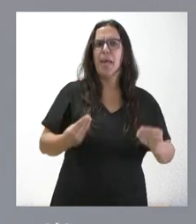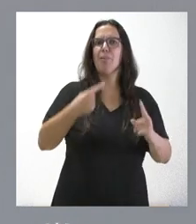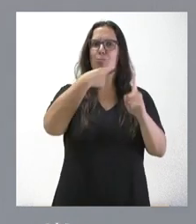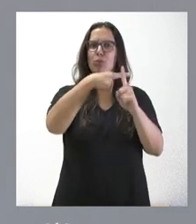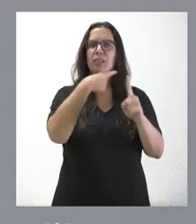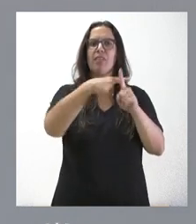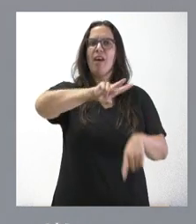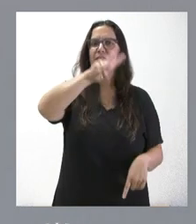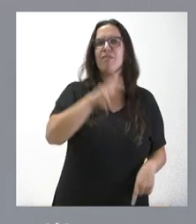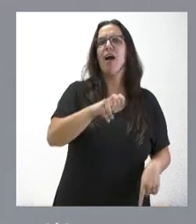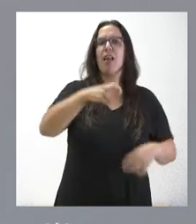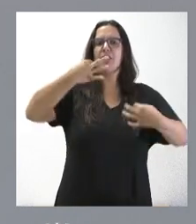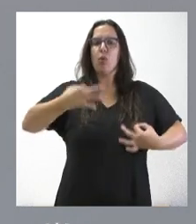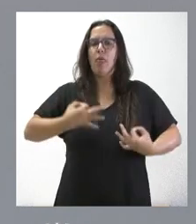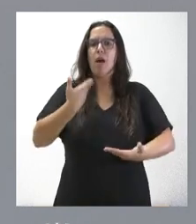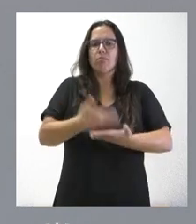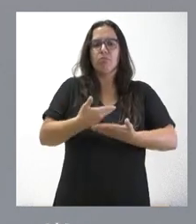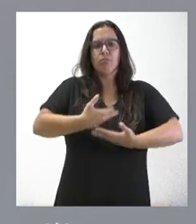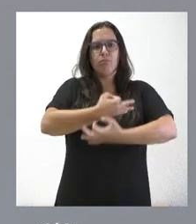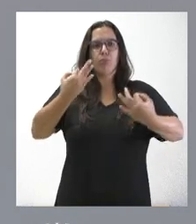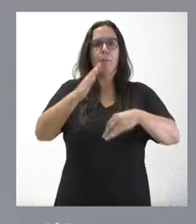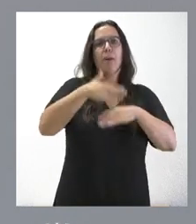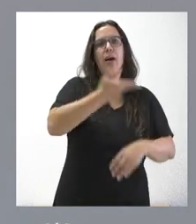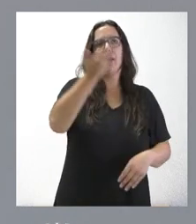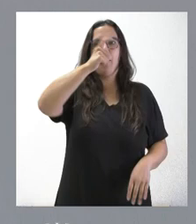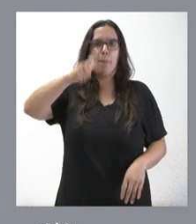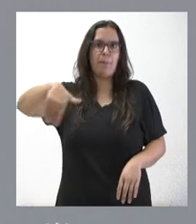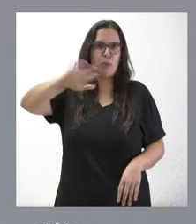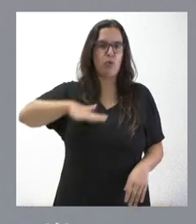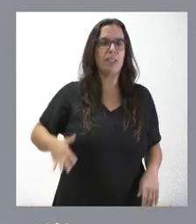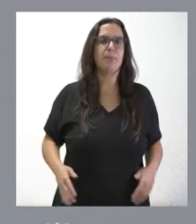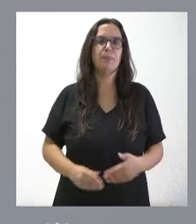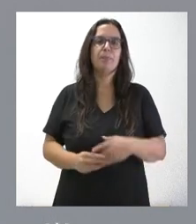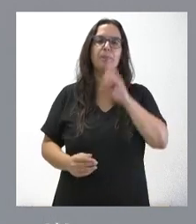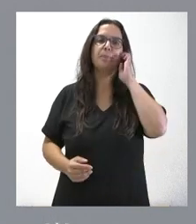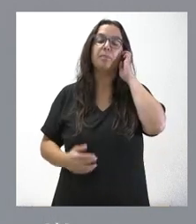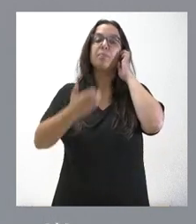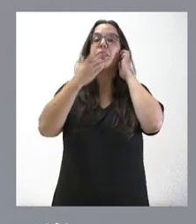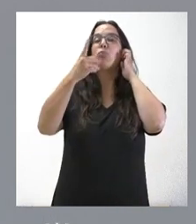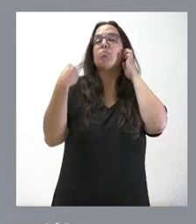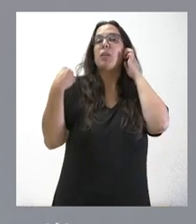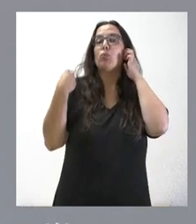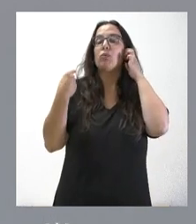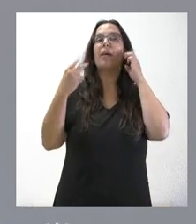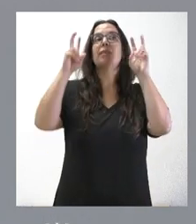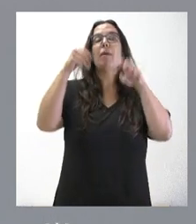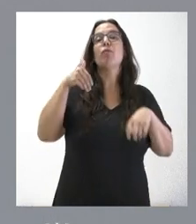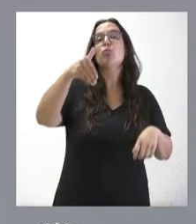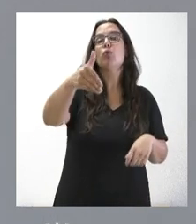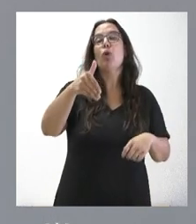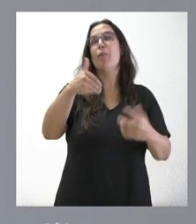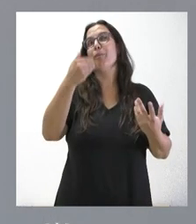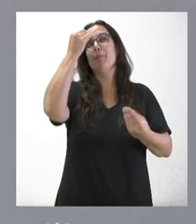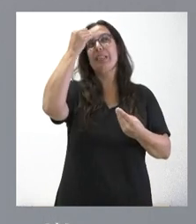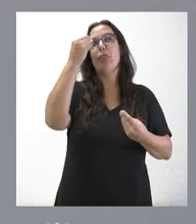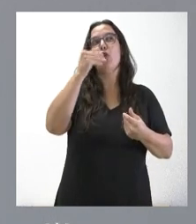y leyes que den seguridad y garantía para el conjunto de los ciudadanos de nuestra comunidad autónoma. Si usted me pregunta en clave de futuro, yo creo que una de las primeras leyes que